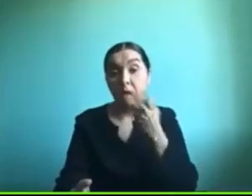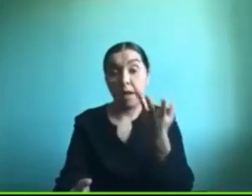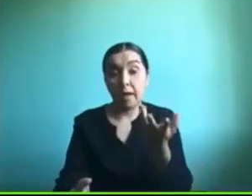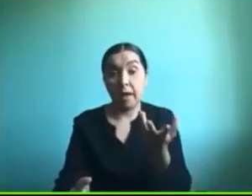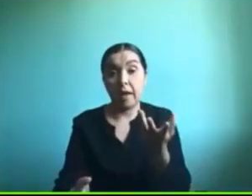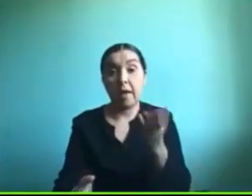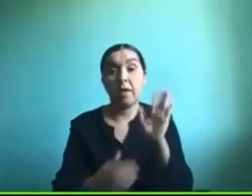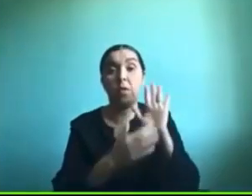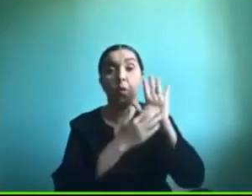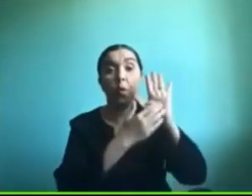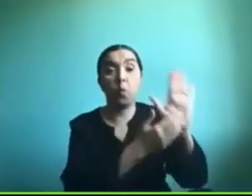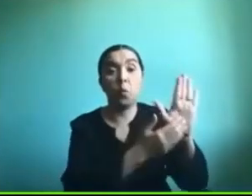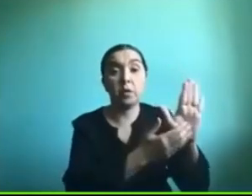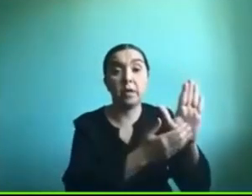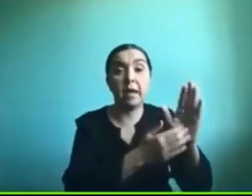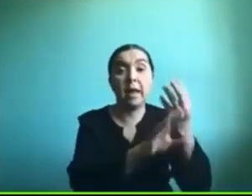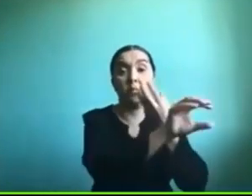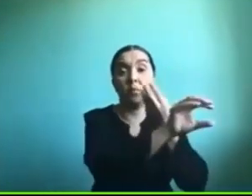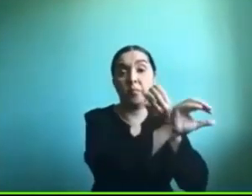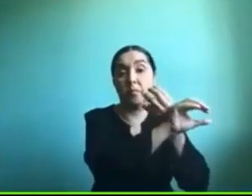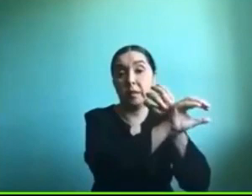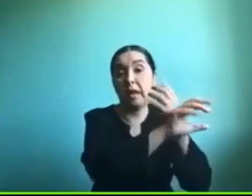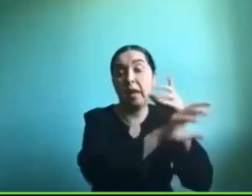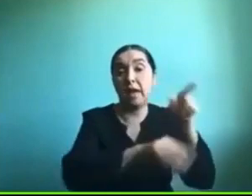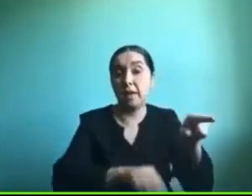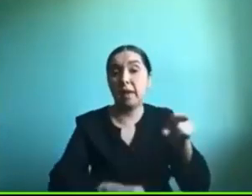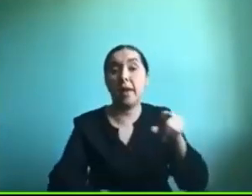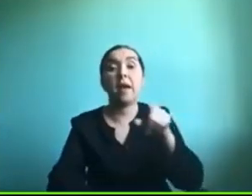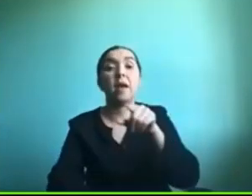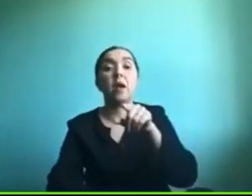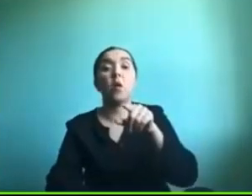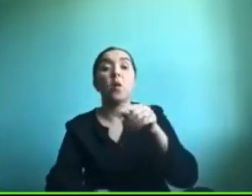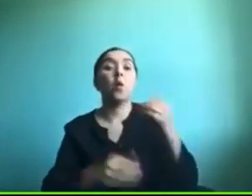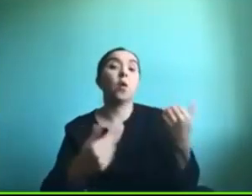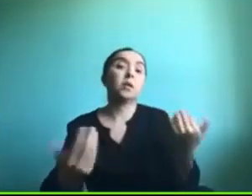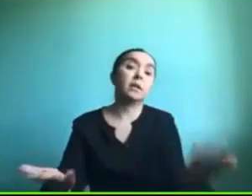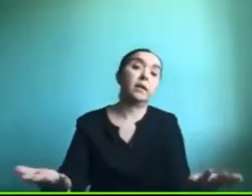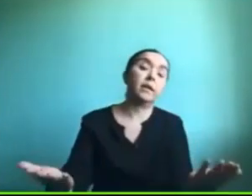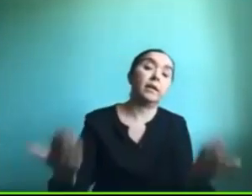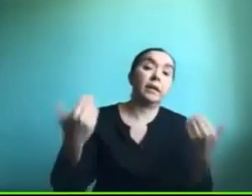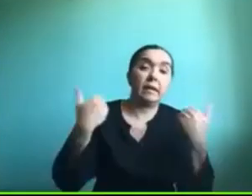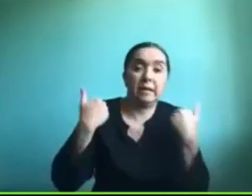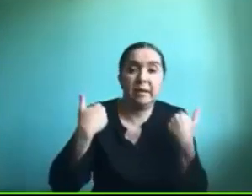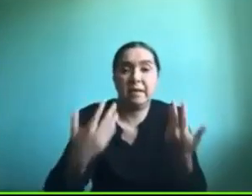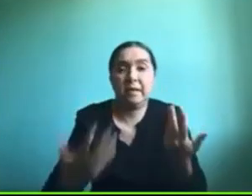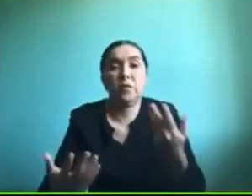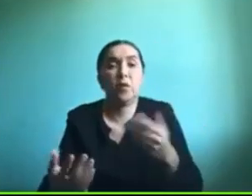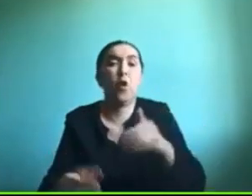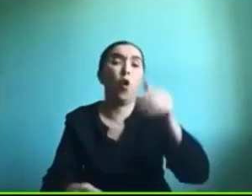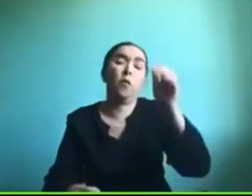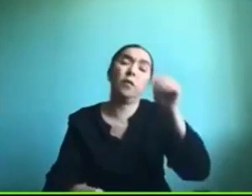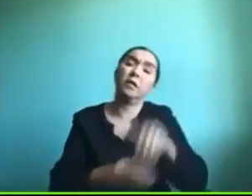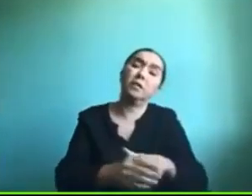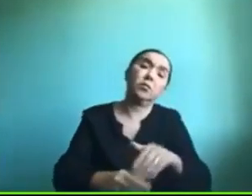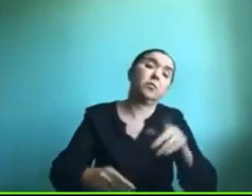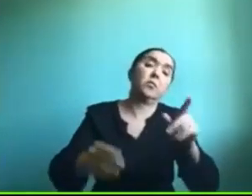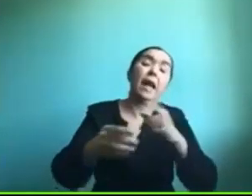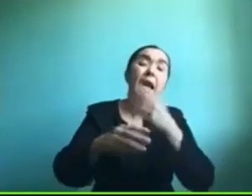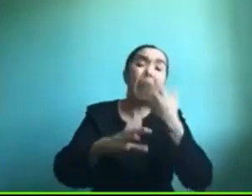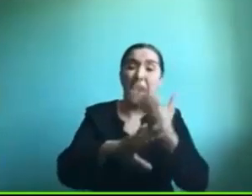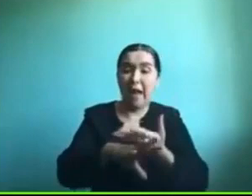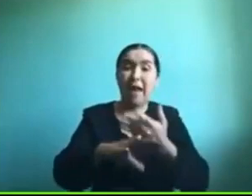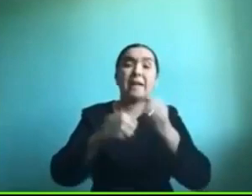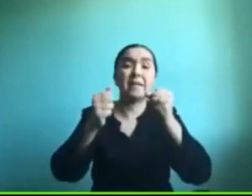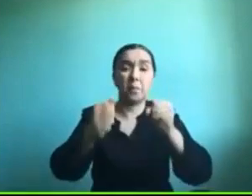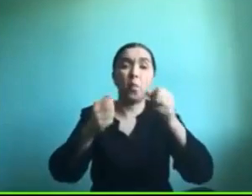videollamada compartiendo su pantalla hacer ejercicio que voten no sé hay un montón de formas de poder utilizar estas herramientas y también